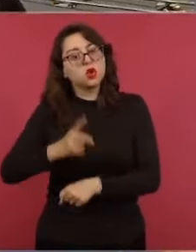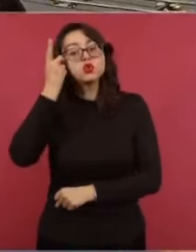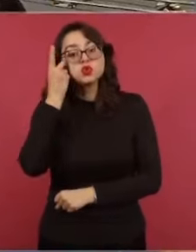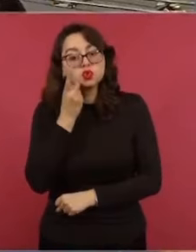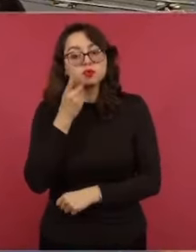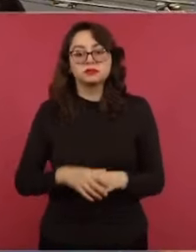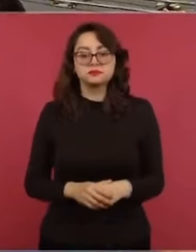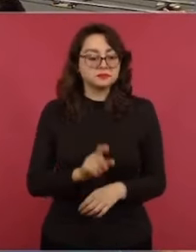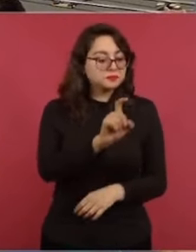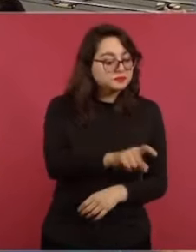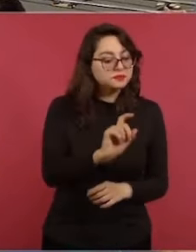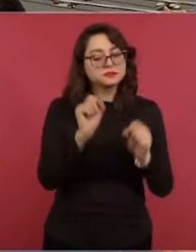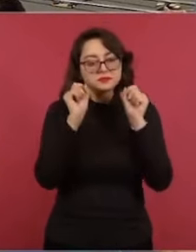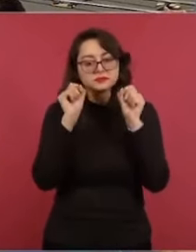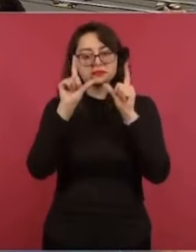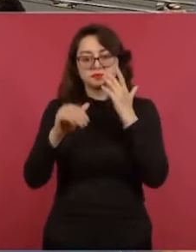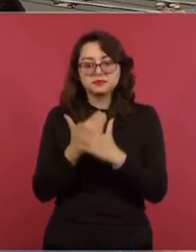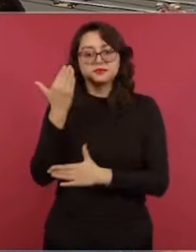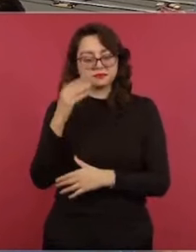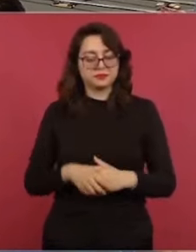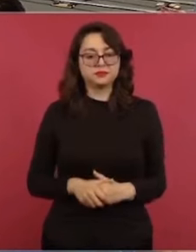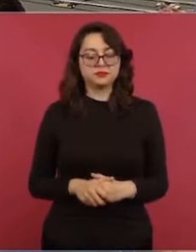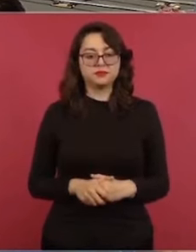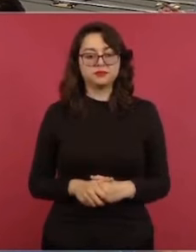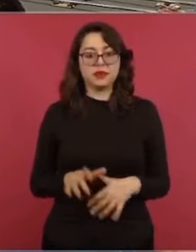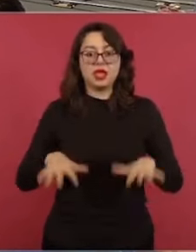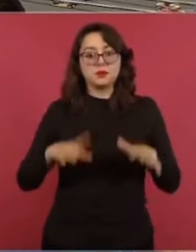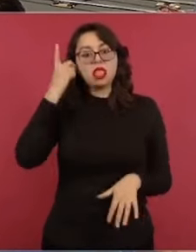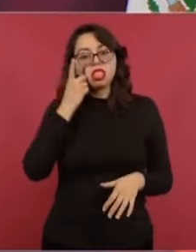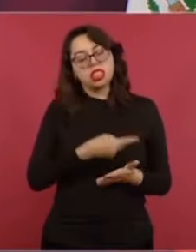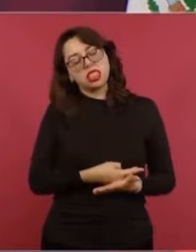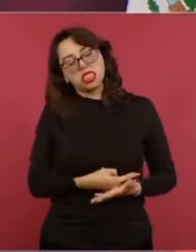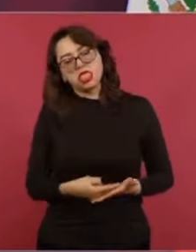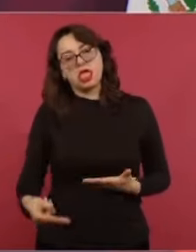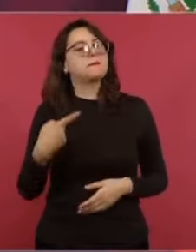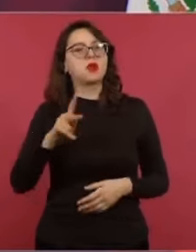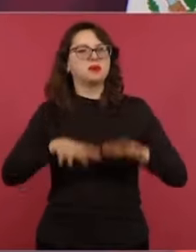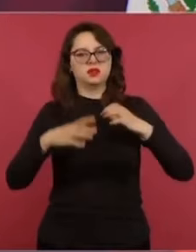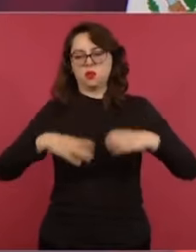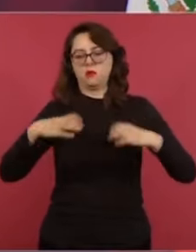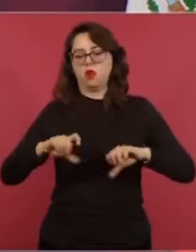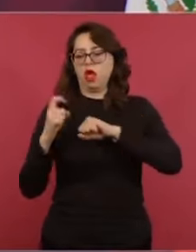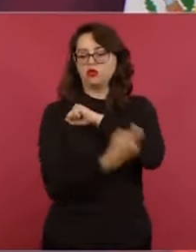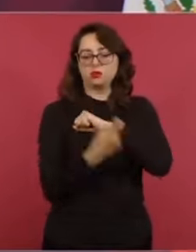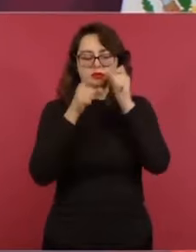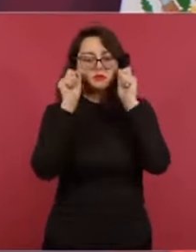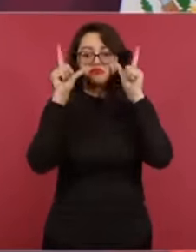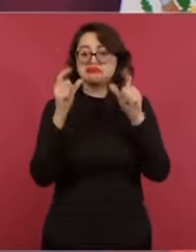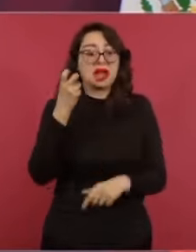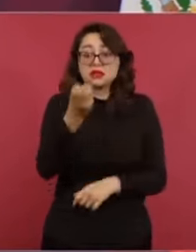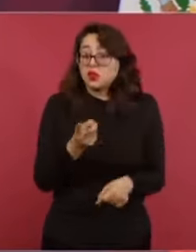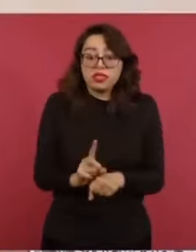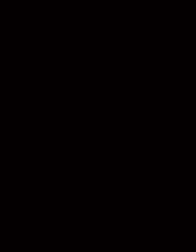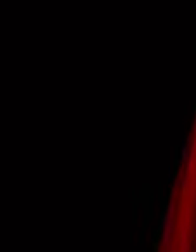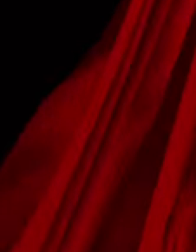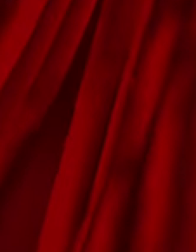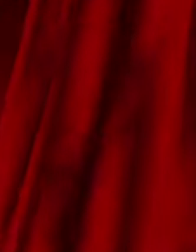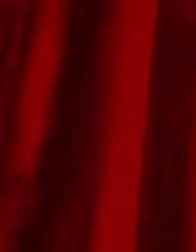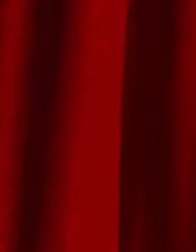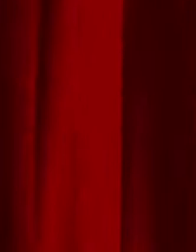nada más el despertador. Para no quedarse dormido. Aunque ya el organismo está acostumbrado. Y ya se levanta uno. Eso es, básicamente.